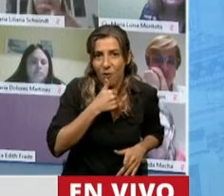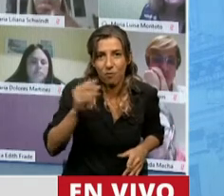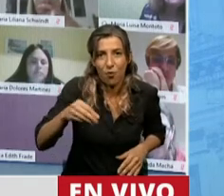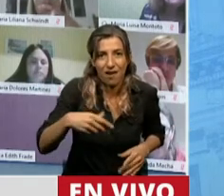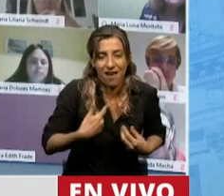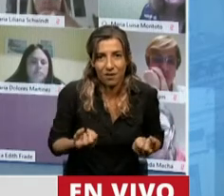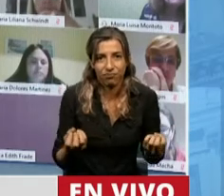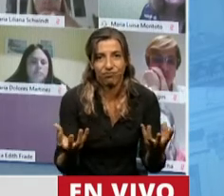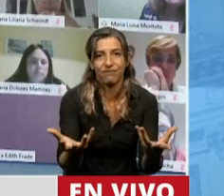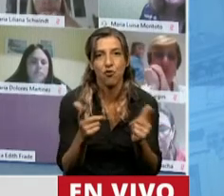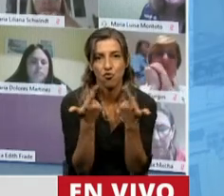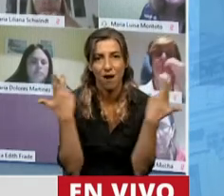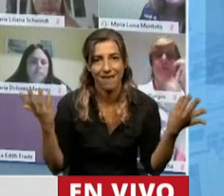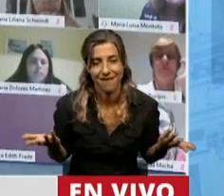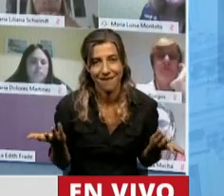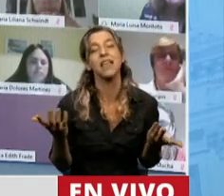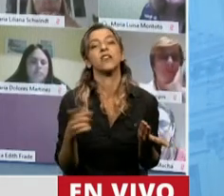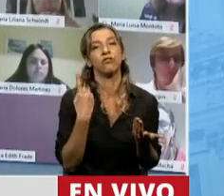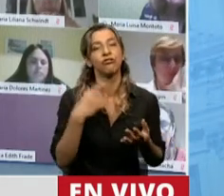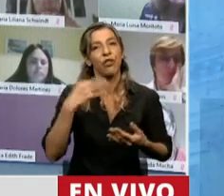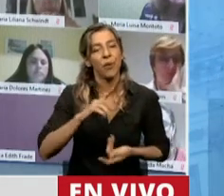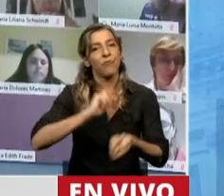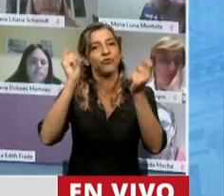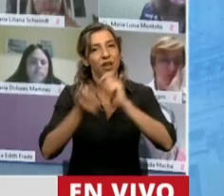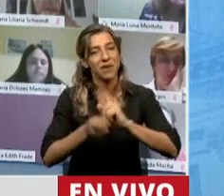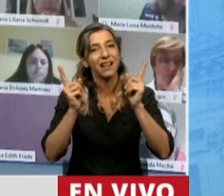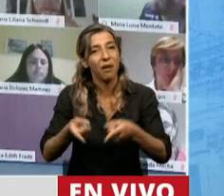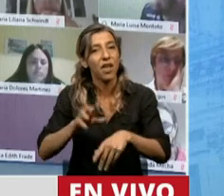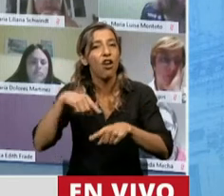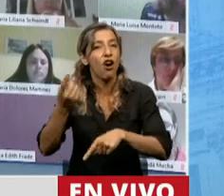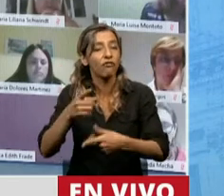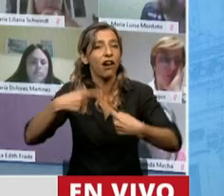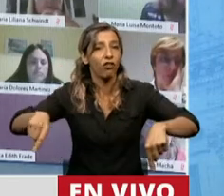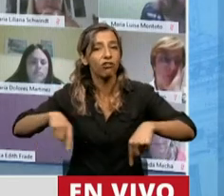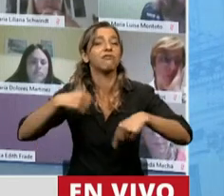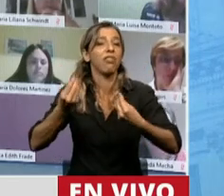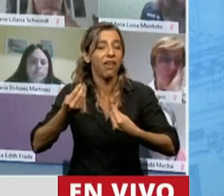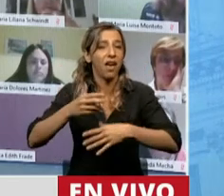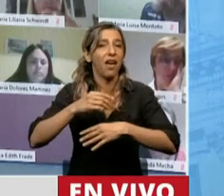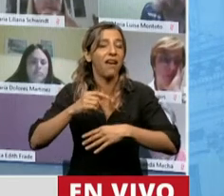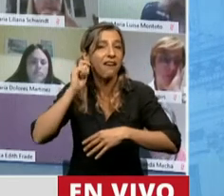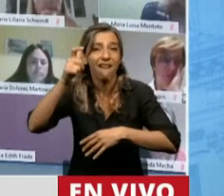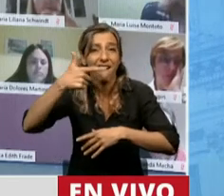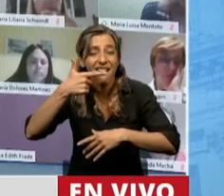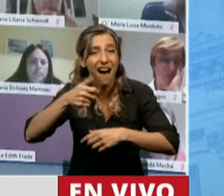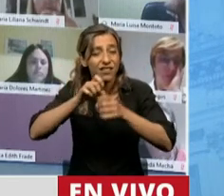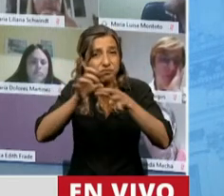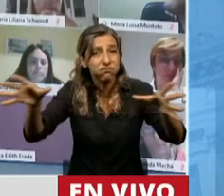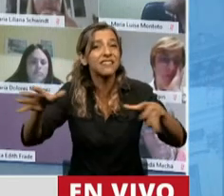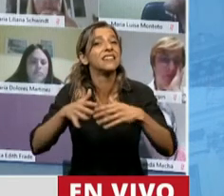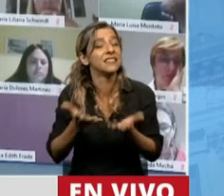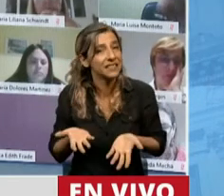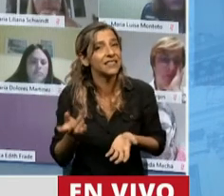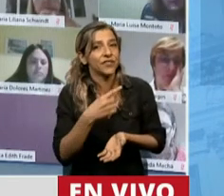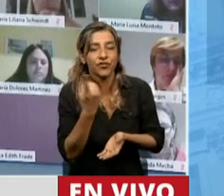Tenemos que mitigar, por supuesto, nuestra emisión de gases de efecto invernadero, pero también necesitamos un Estado inteligente que pueda adaptarse y